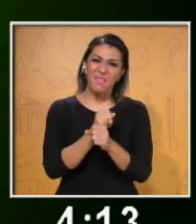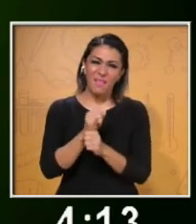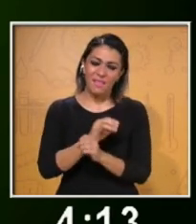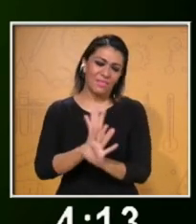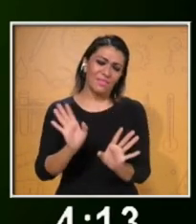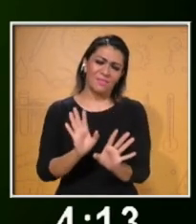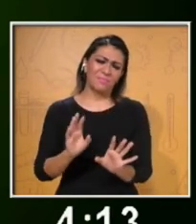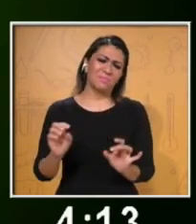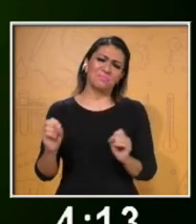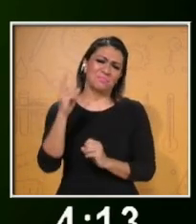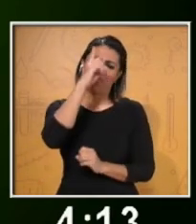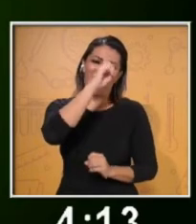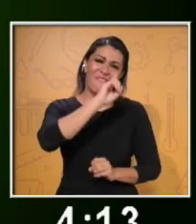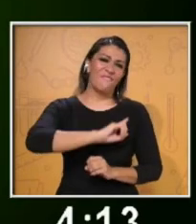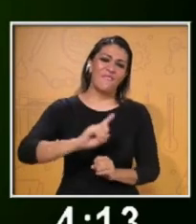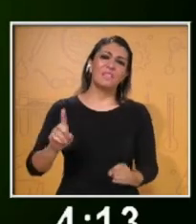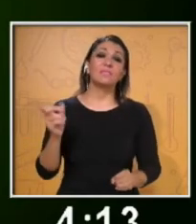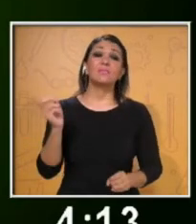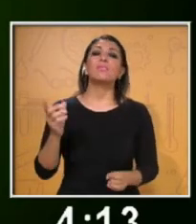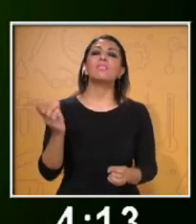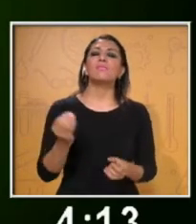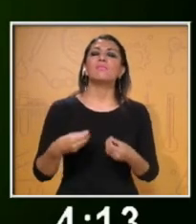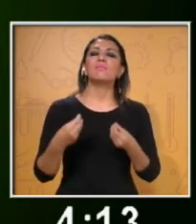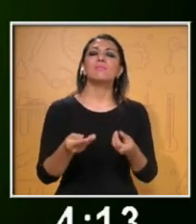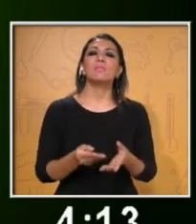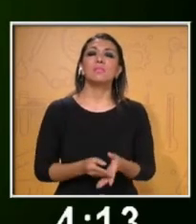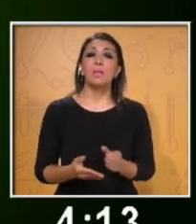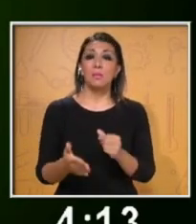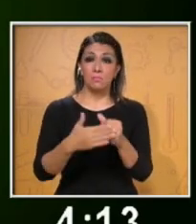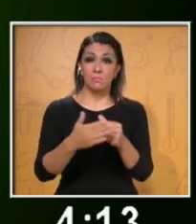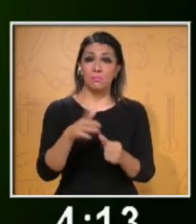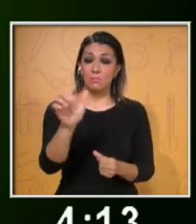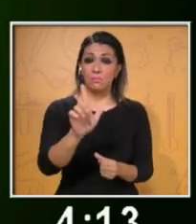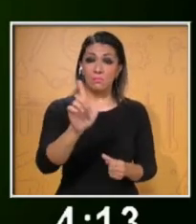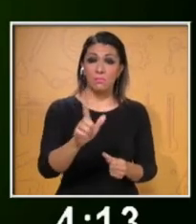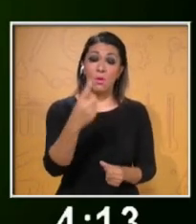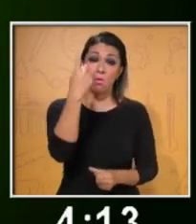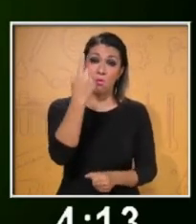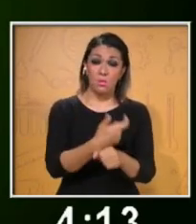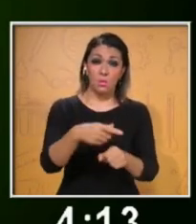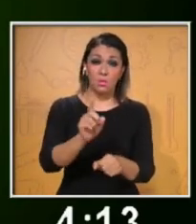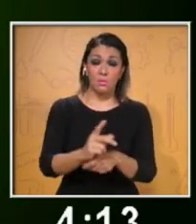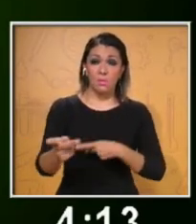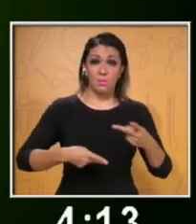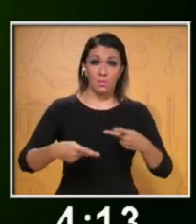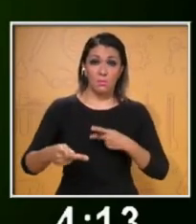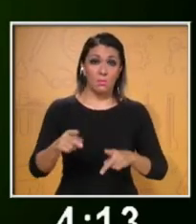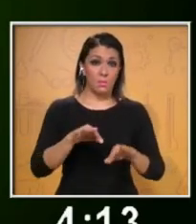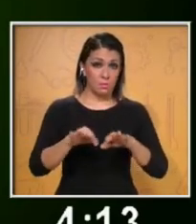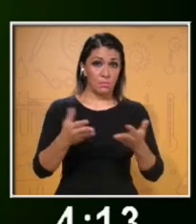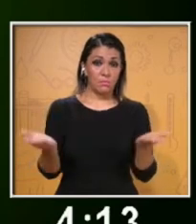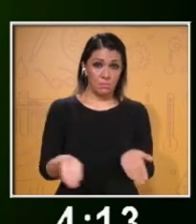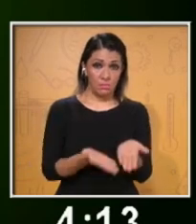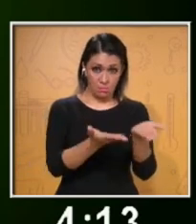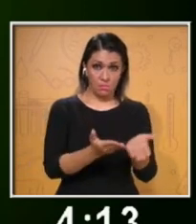detalle, pero es muy fácil. ¿Para cuándo es? Es para el próximo lunes. Tienen una semana para preparar este trabajo.